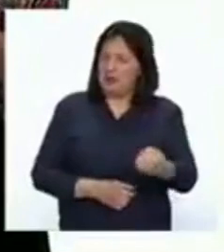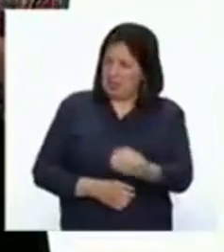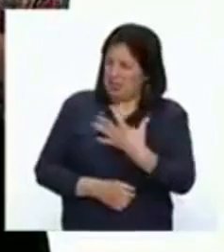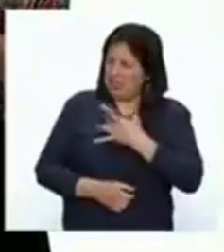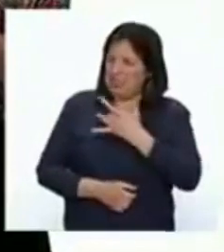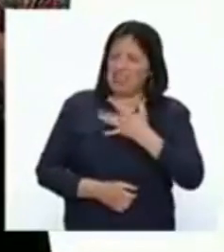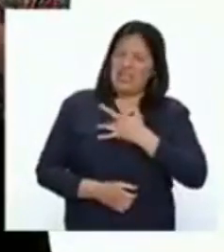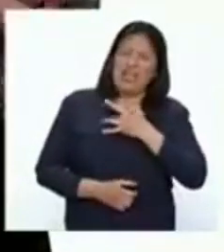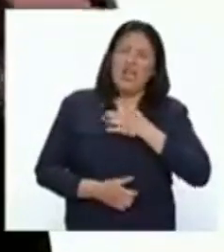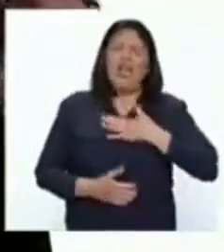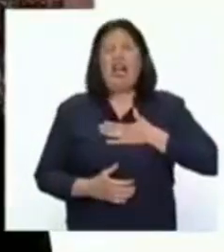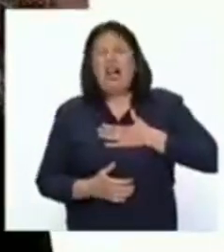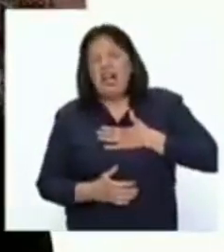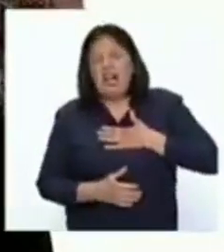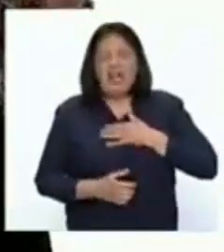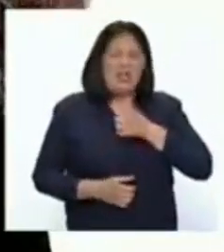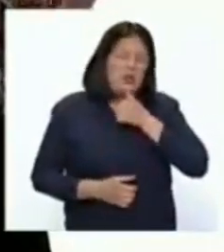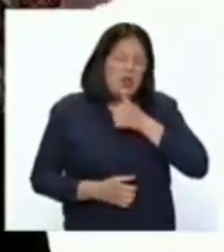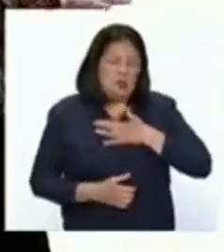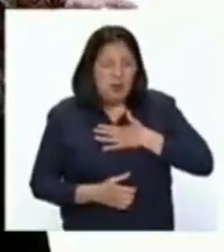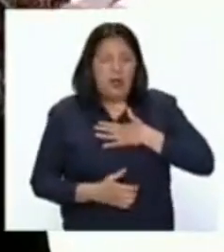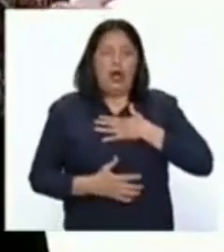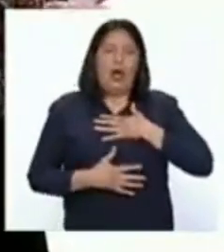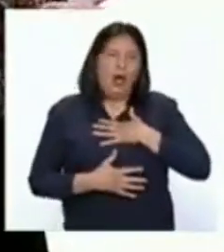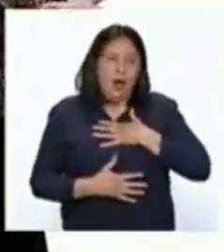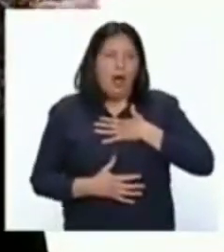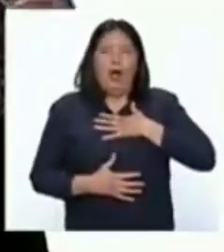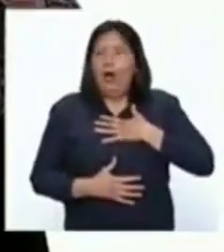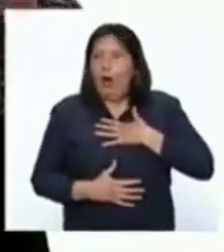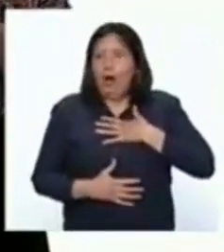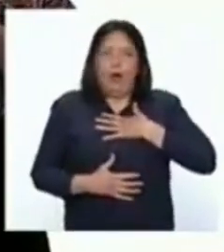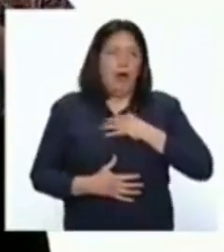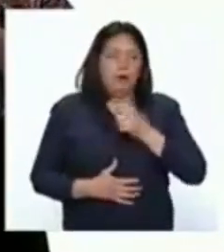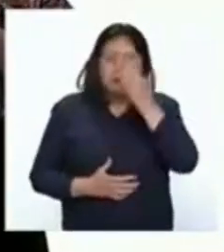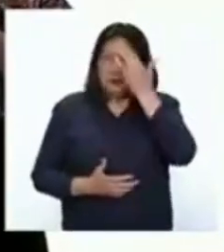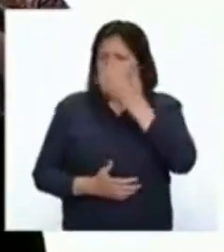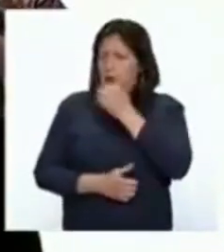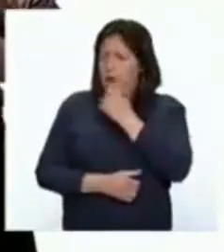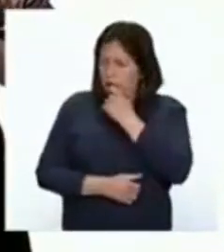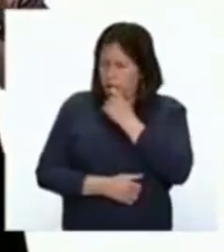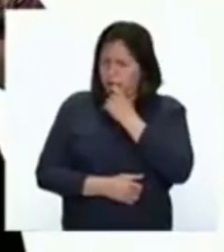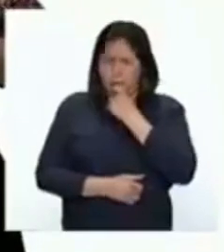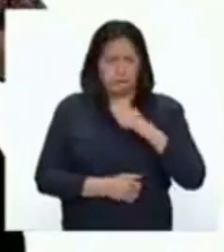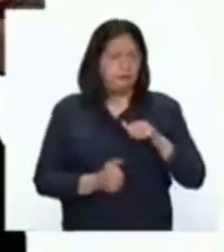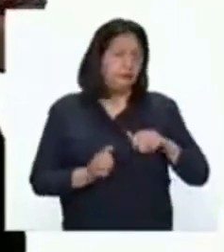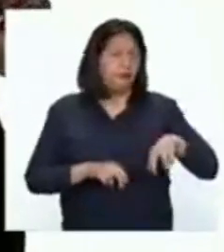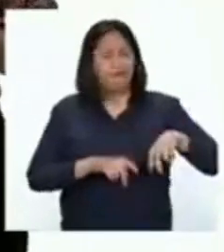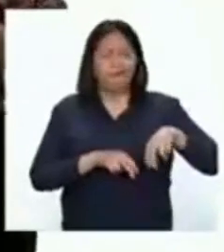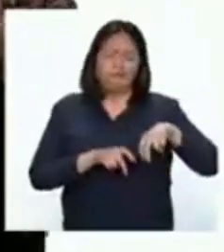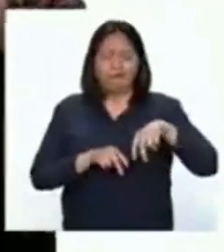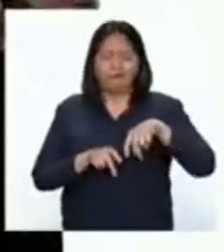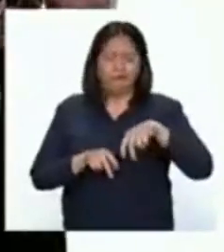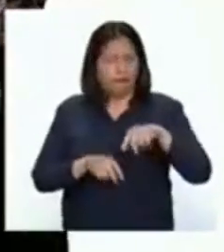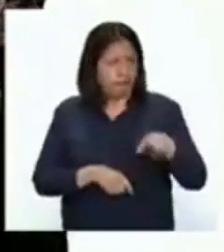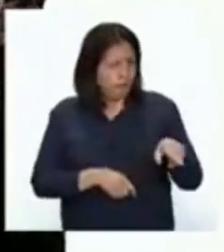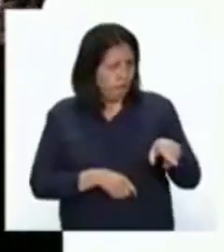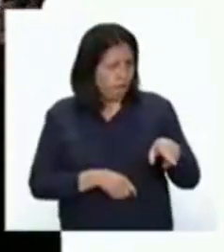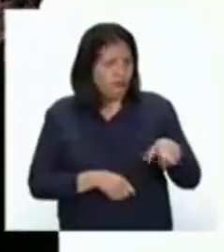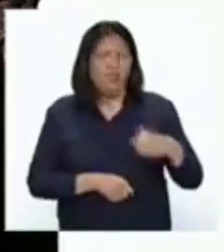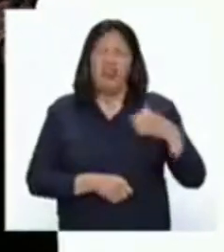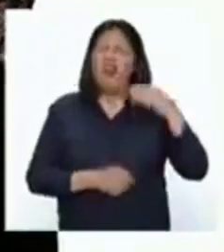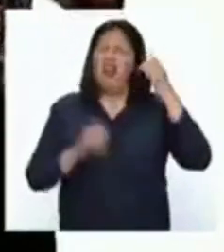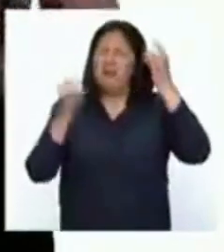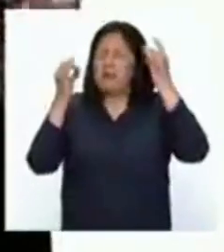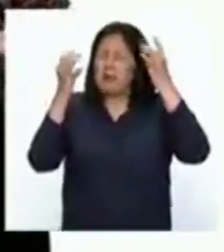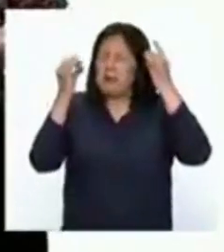mucho dolor en el pecho y que de pronto se agitaba sin saber por qué. Además, cuando caminábamos juntas, Teresa sentía dolor de